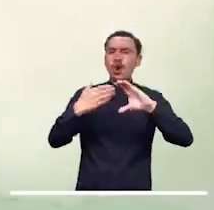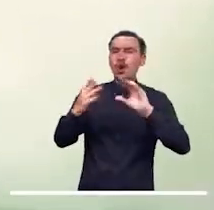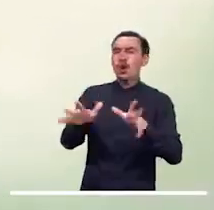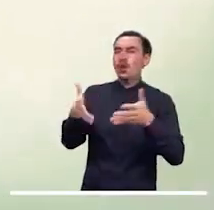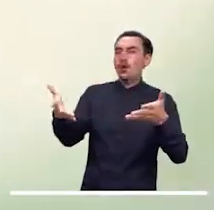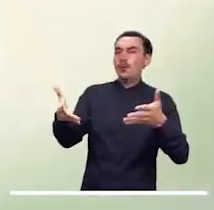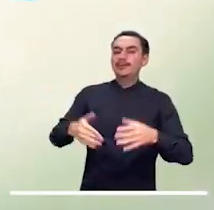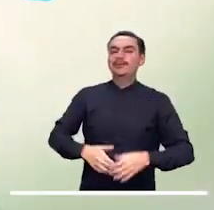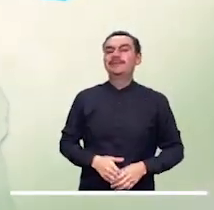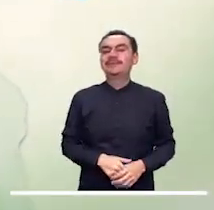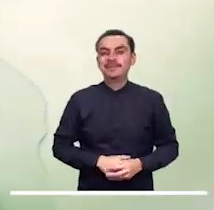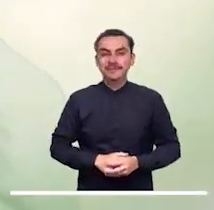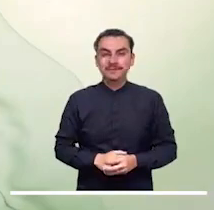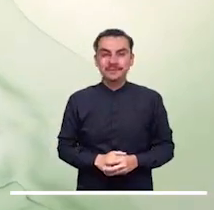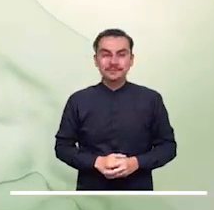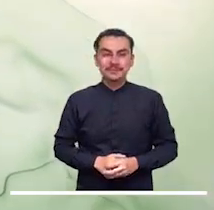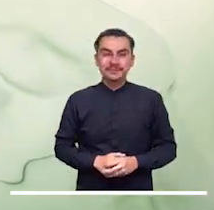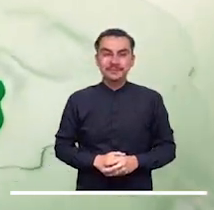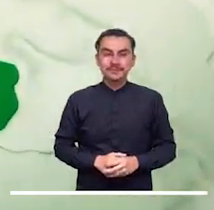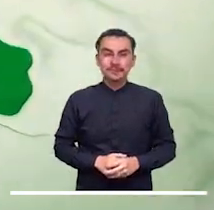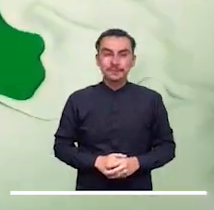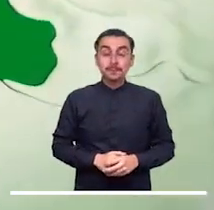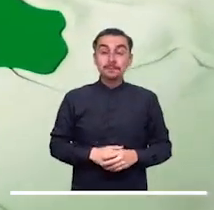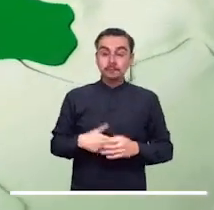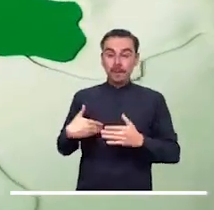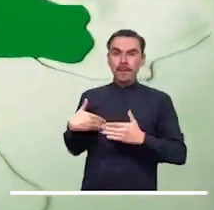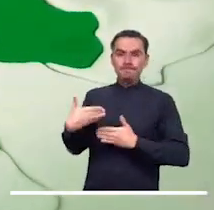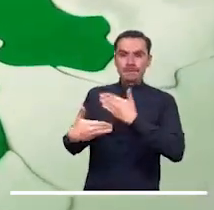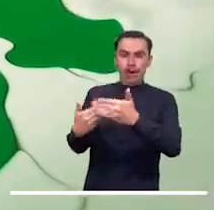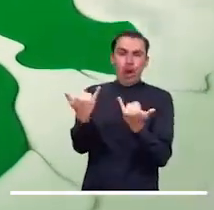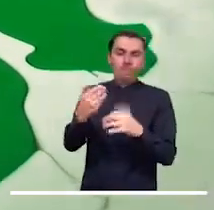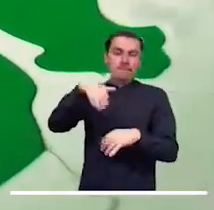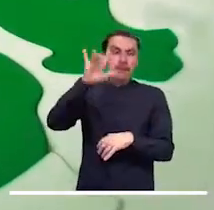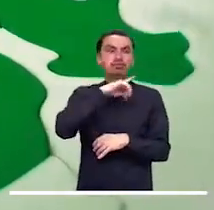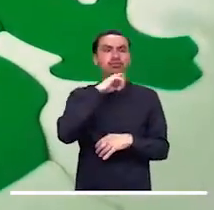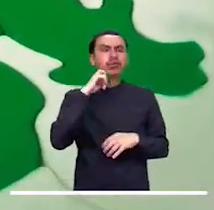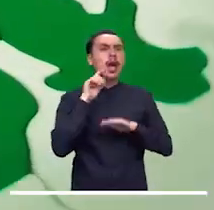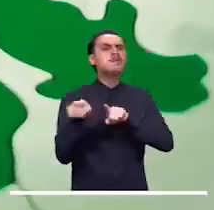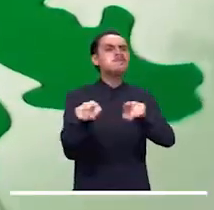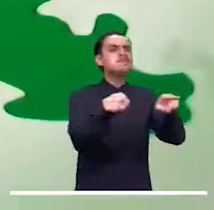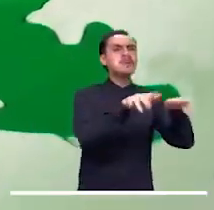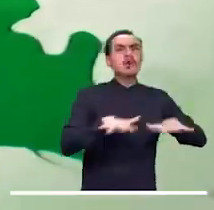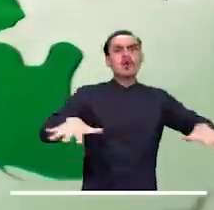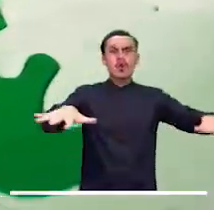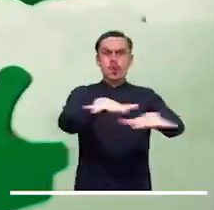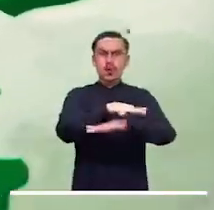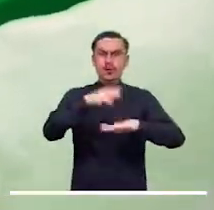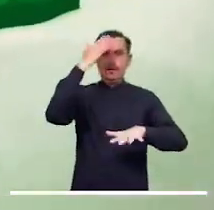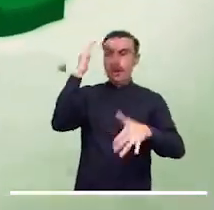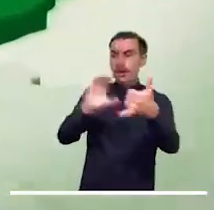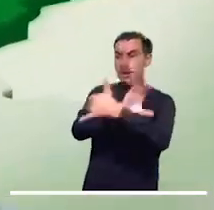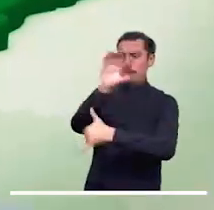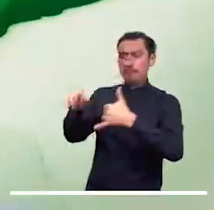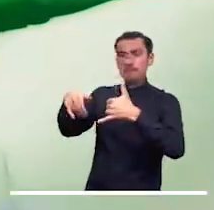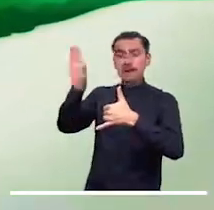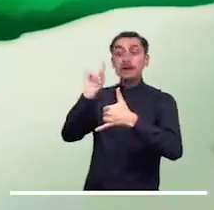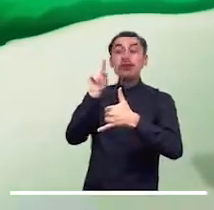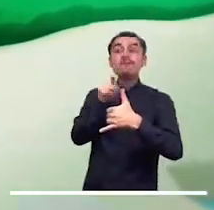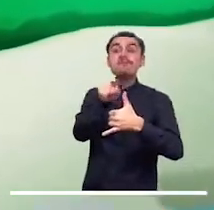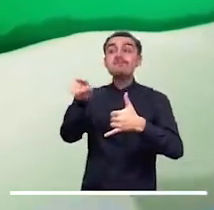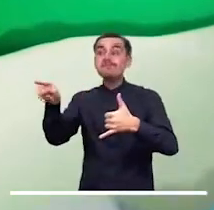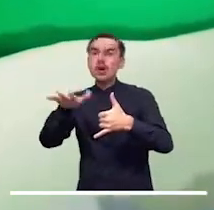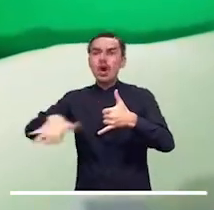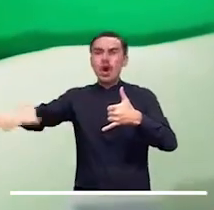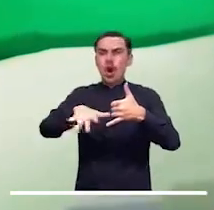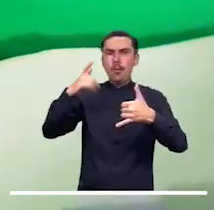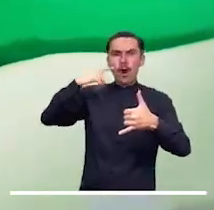región Caribe, la mañana vendrá acompañada por un cielo parcialmente nublado que contrastará con el predominio del tiempo seco en el territorio.